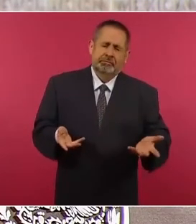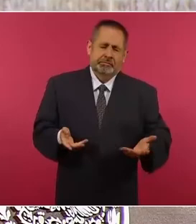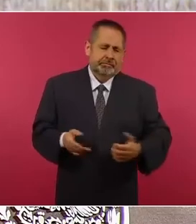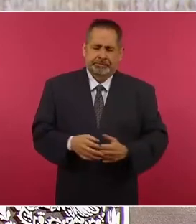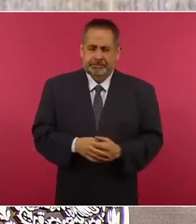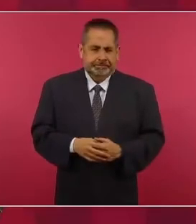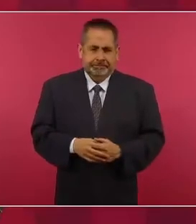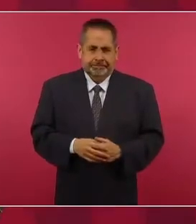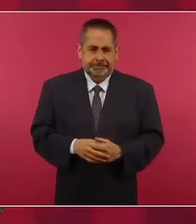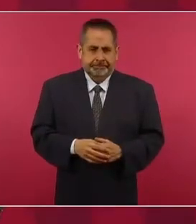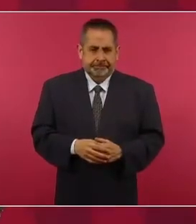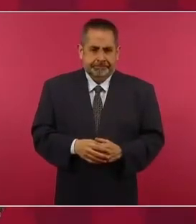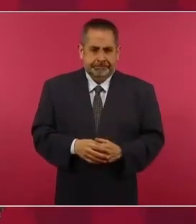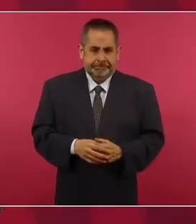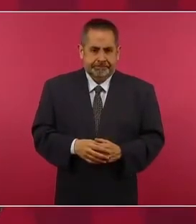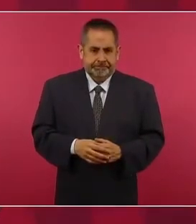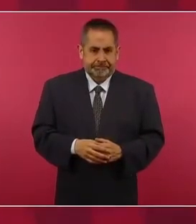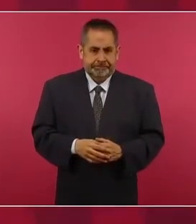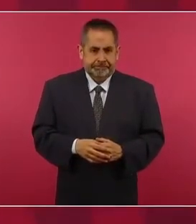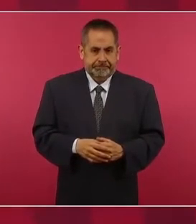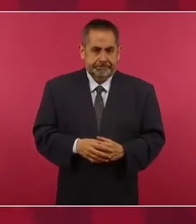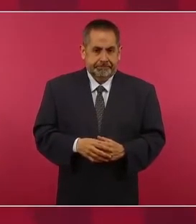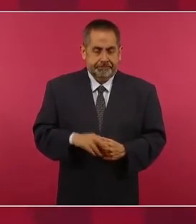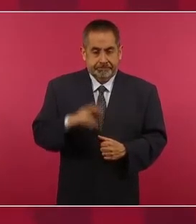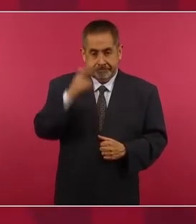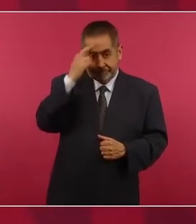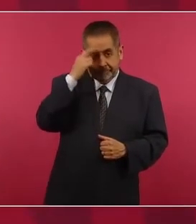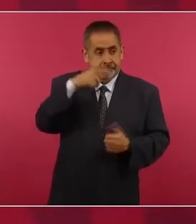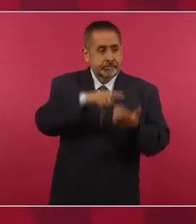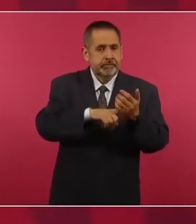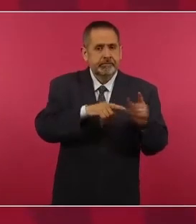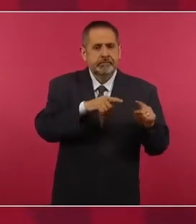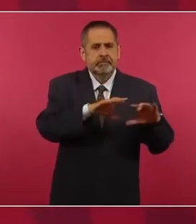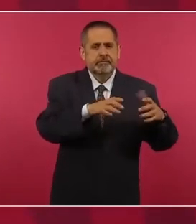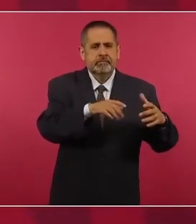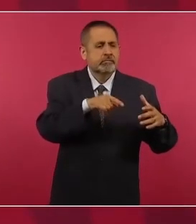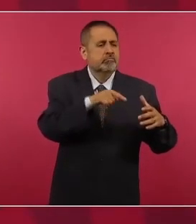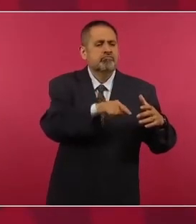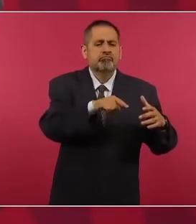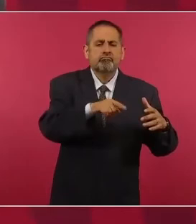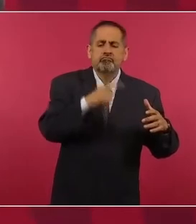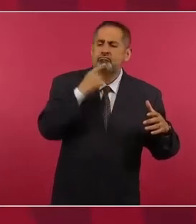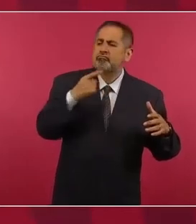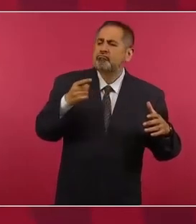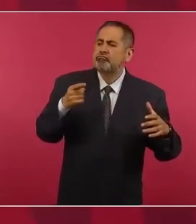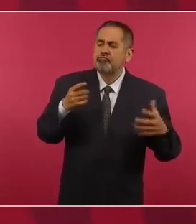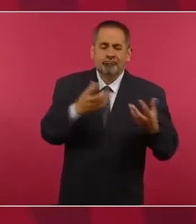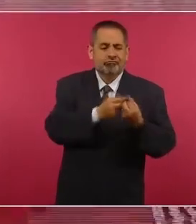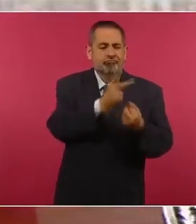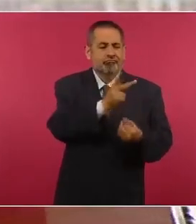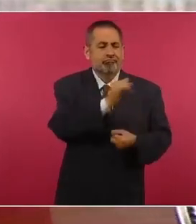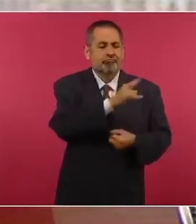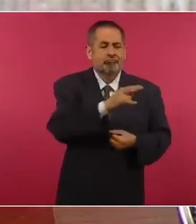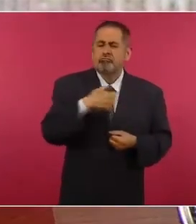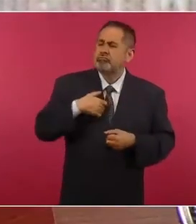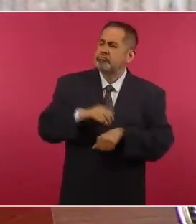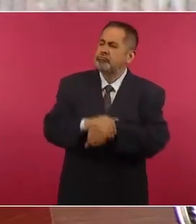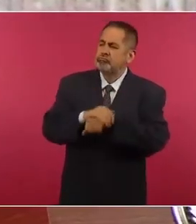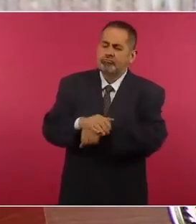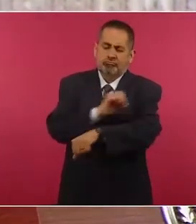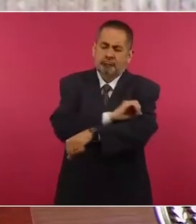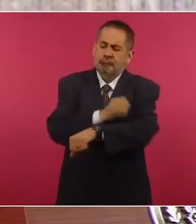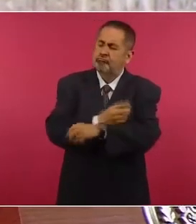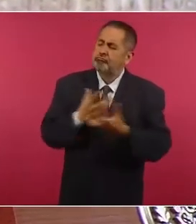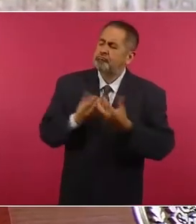Acuérdense que Pani una vez declaró que era muy amigo de Obregón y le